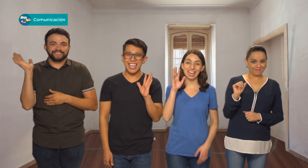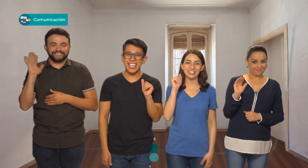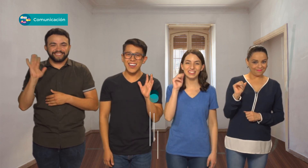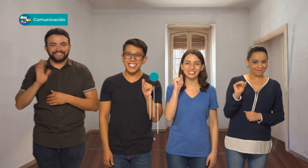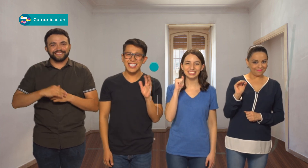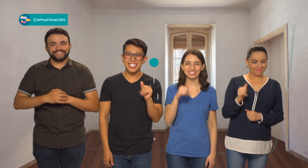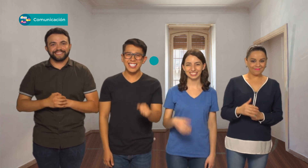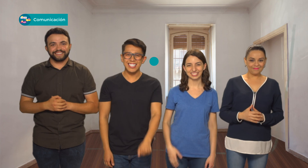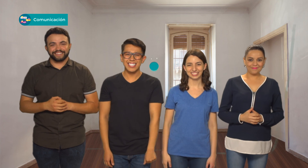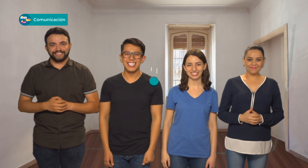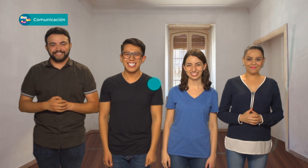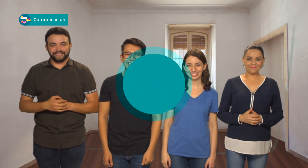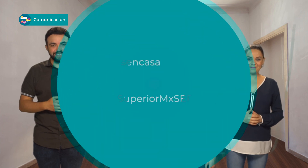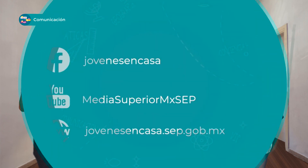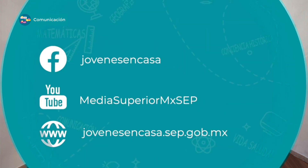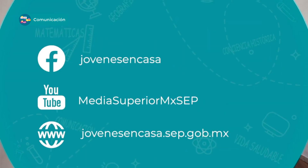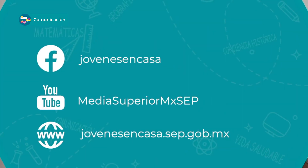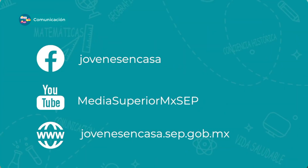y adiós.